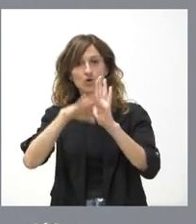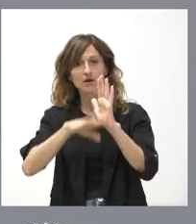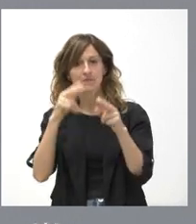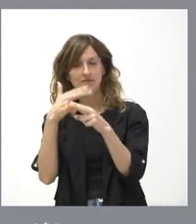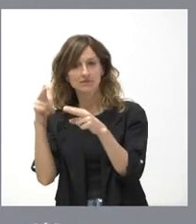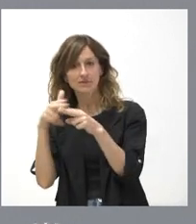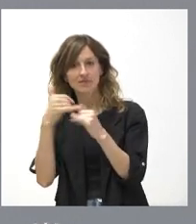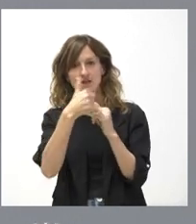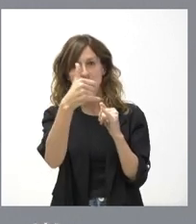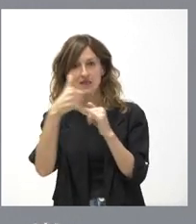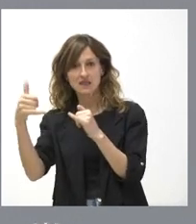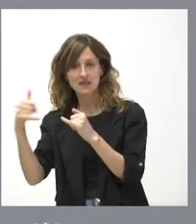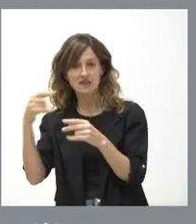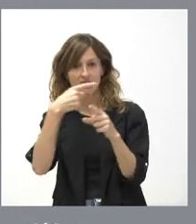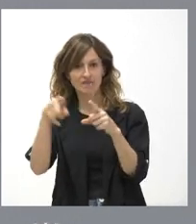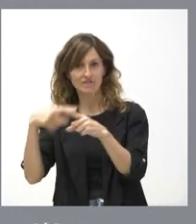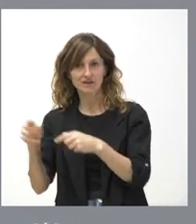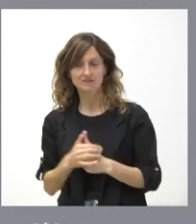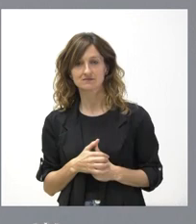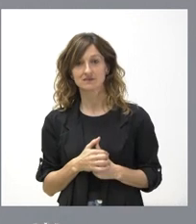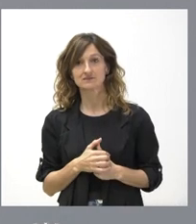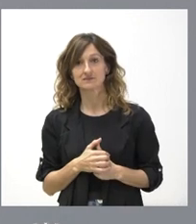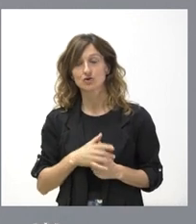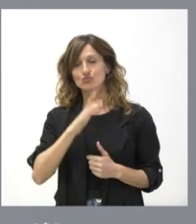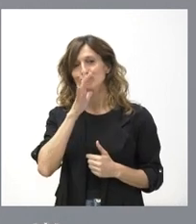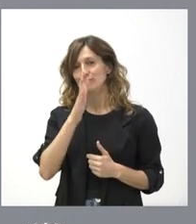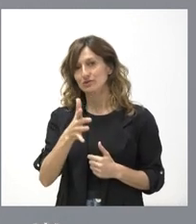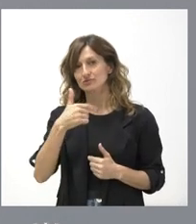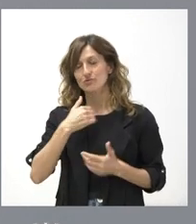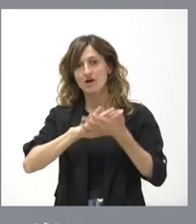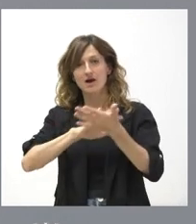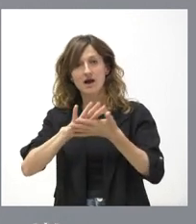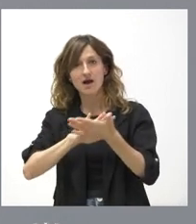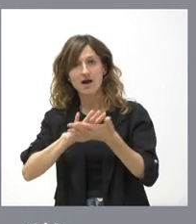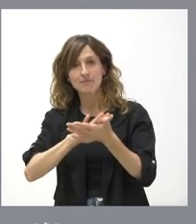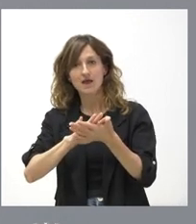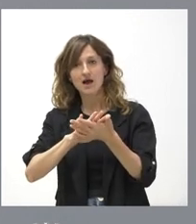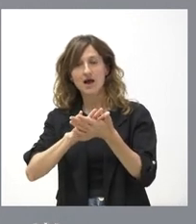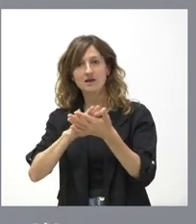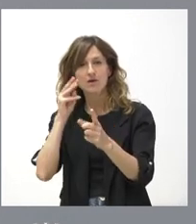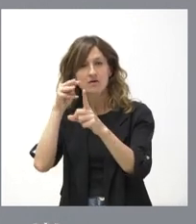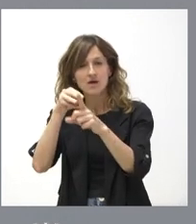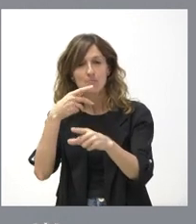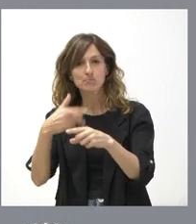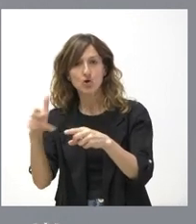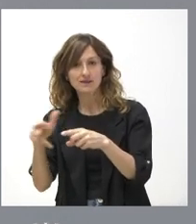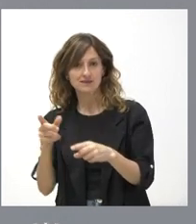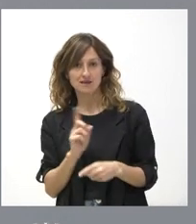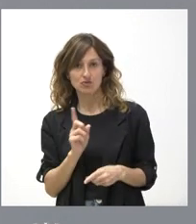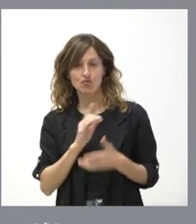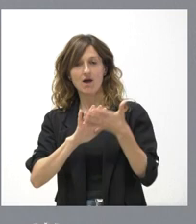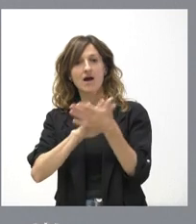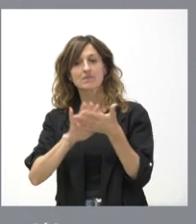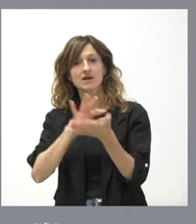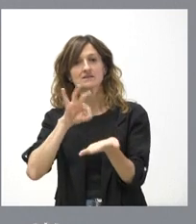actividades y líneas diferentes a las que tenemos aquí. Nosotros no estamos aquí, por tanto, para hablar de visiones políticas, estamos para hablar de